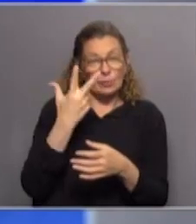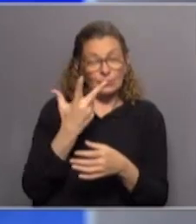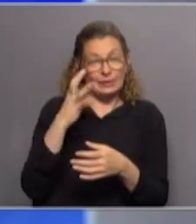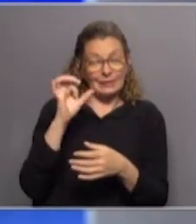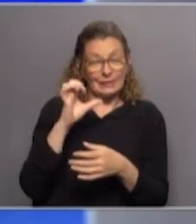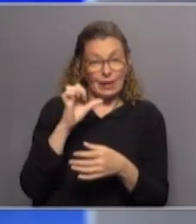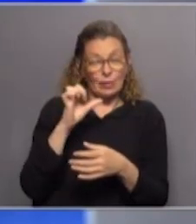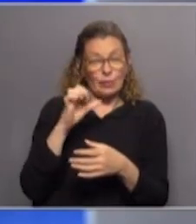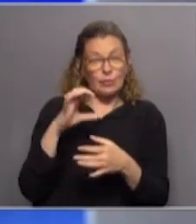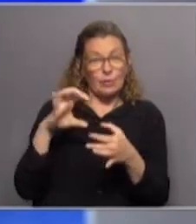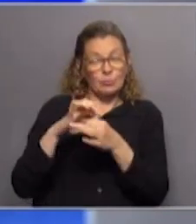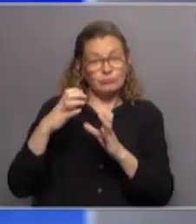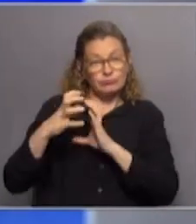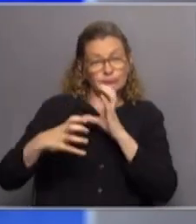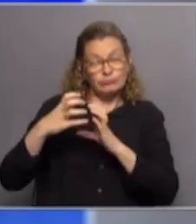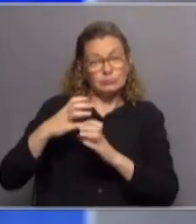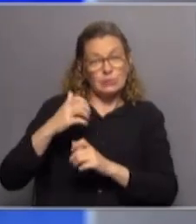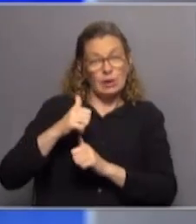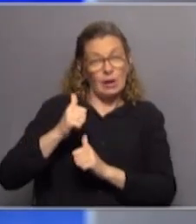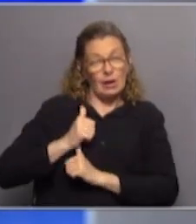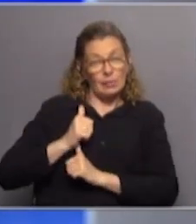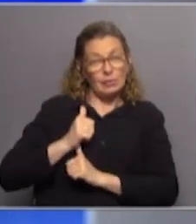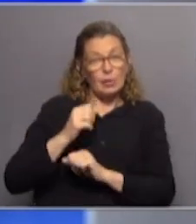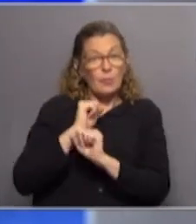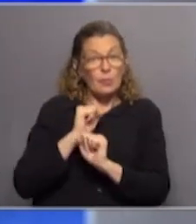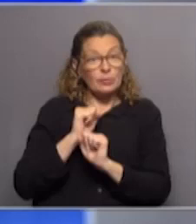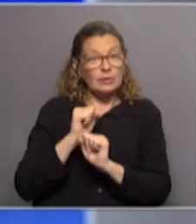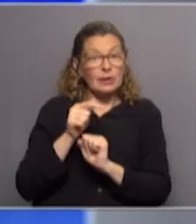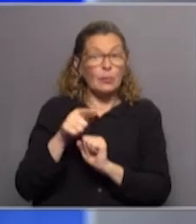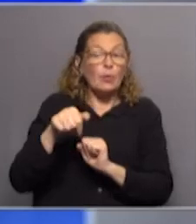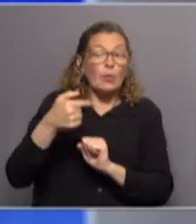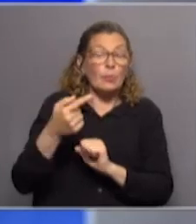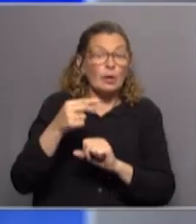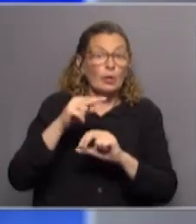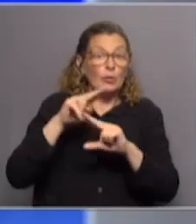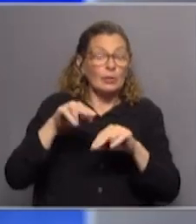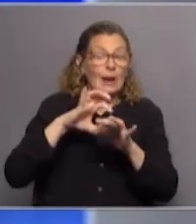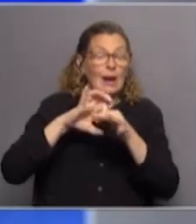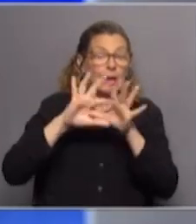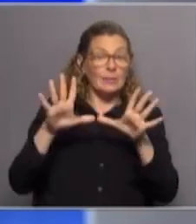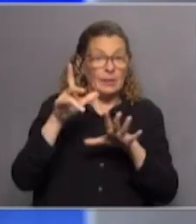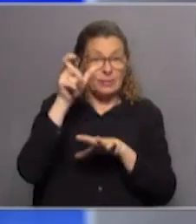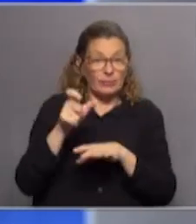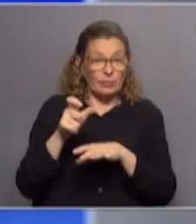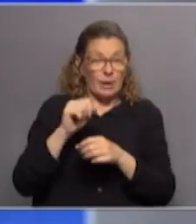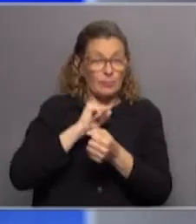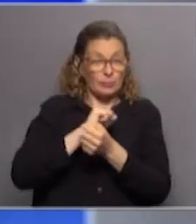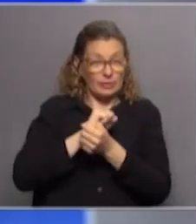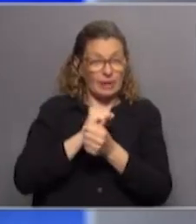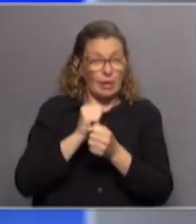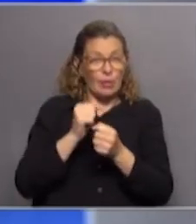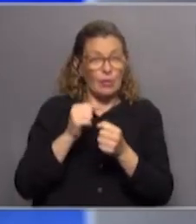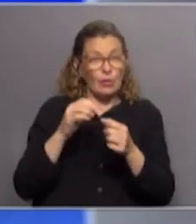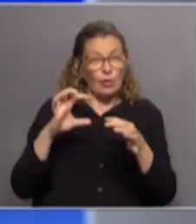senadores integrantes de la bancada de Cabildo Abierto que podría entre otras cosas generar como consecuencia la liberación de personas procesadas por delitos